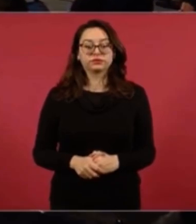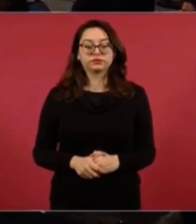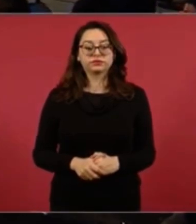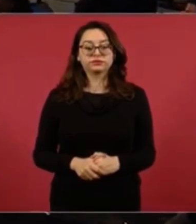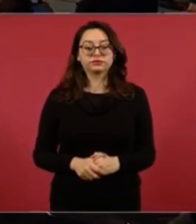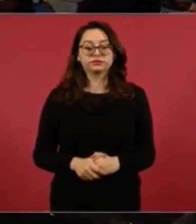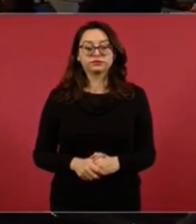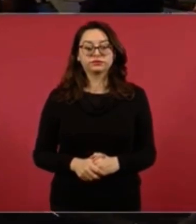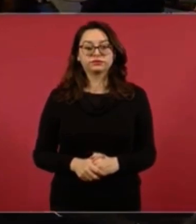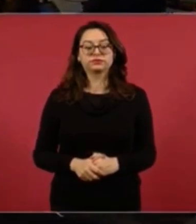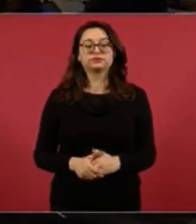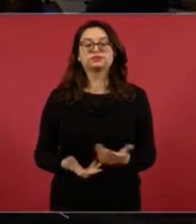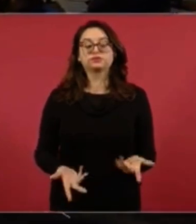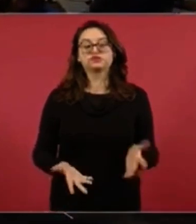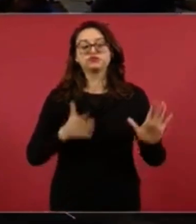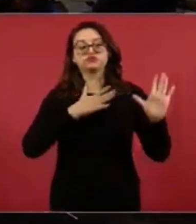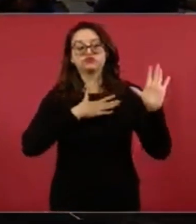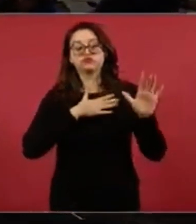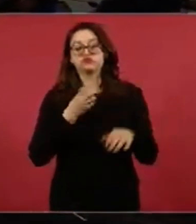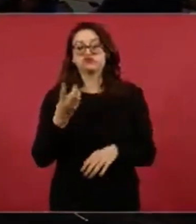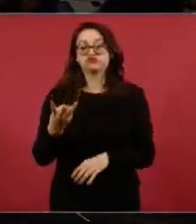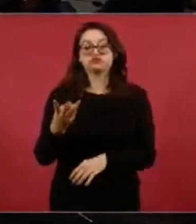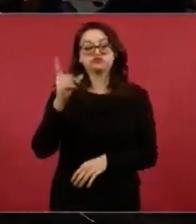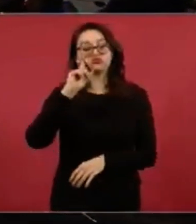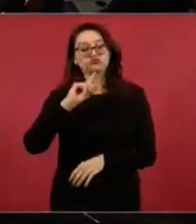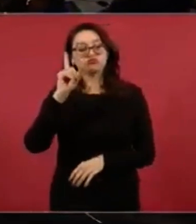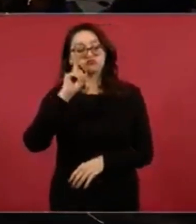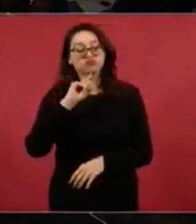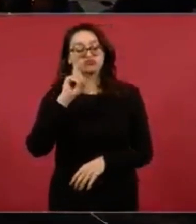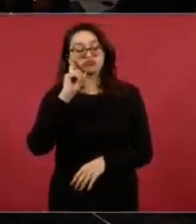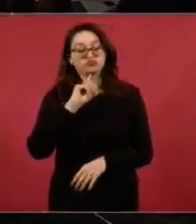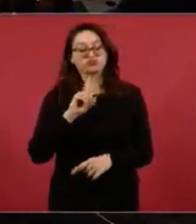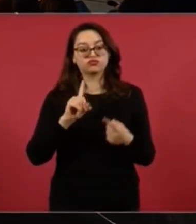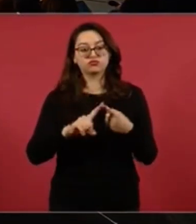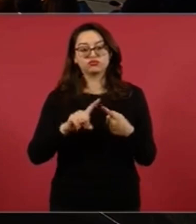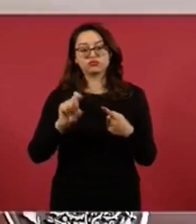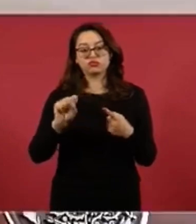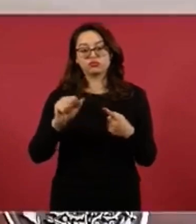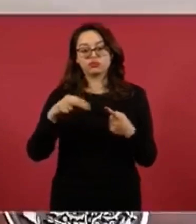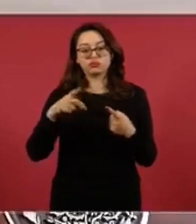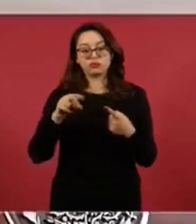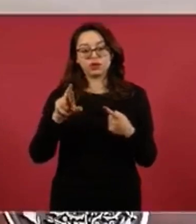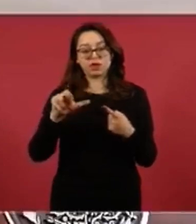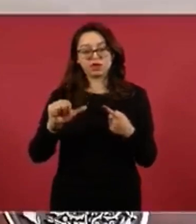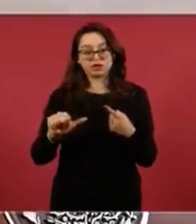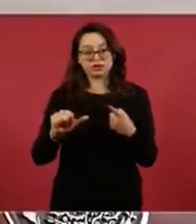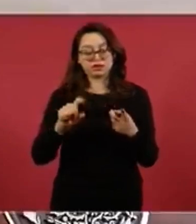Palabra a tres compañeras que quedaron pendientes, Sandra Aguilera,